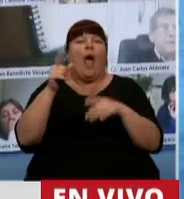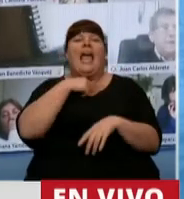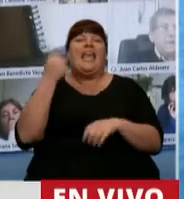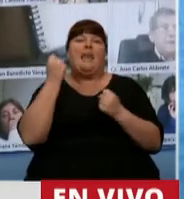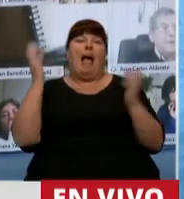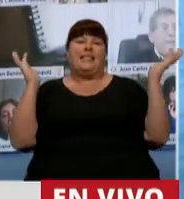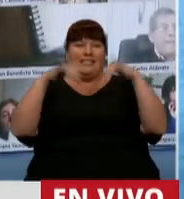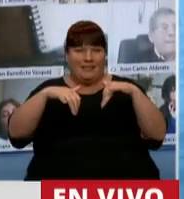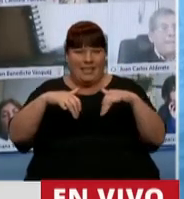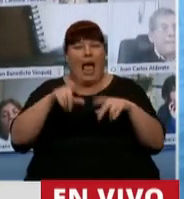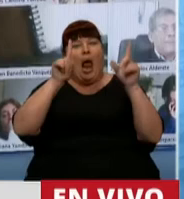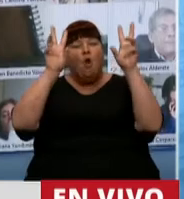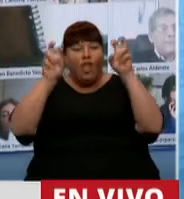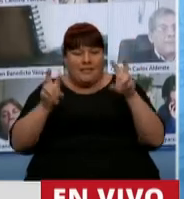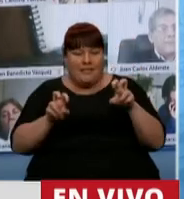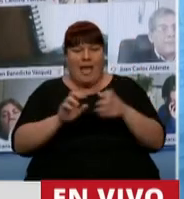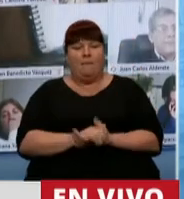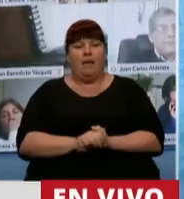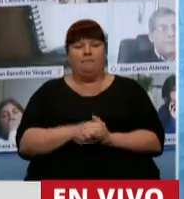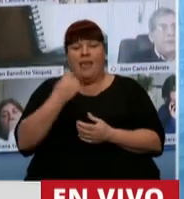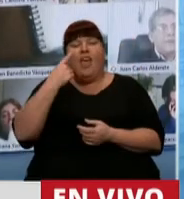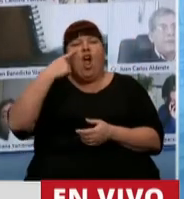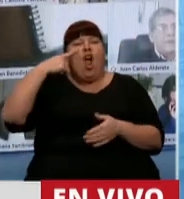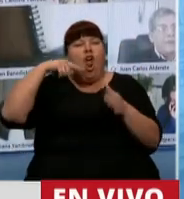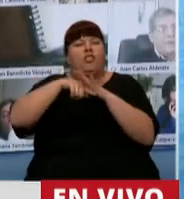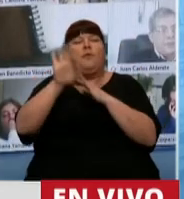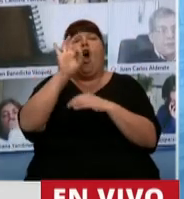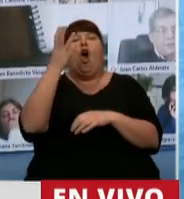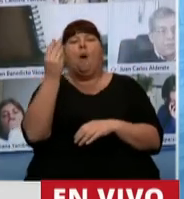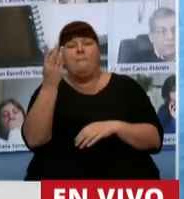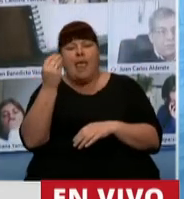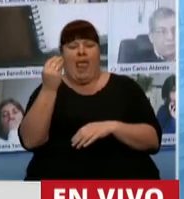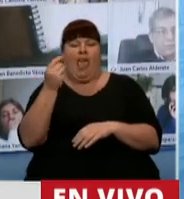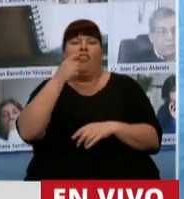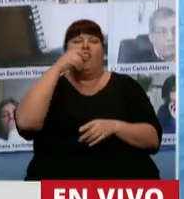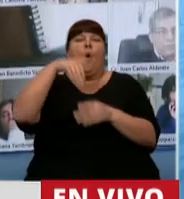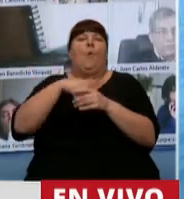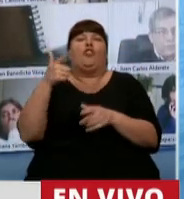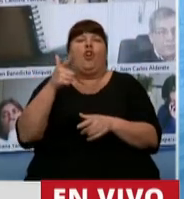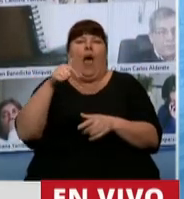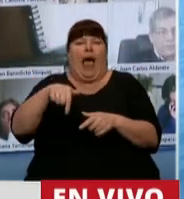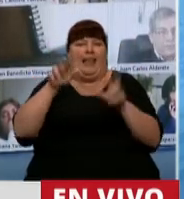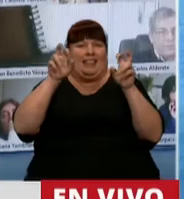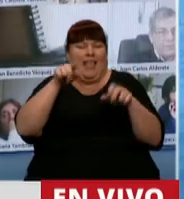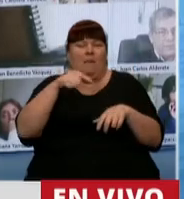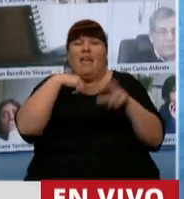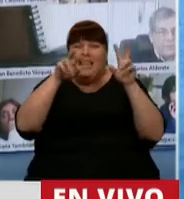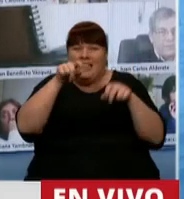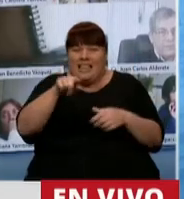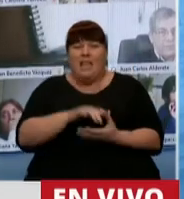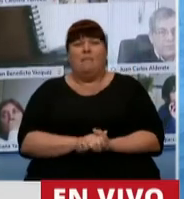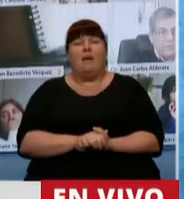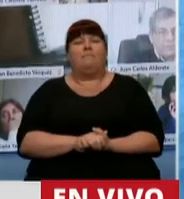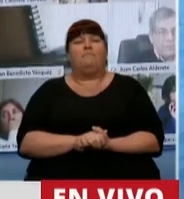presenciales para algunos temas es simplemente el conocimiento o el miedo a perder una votación en este sentido. Y en este sentido me parece